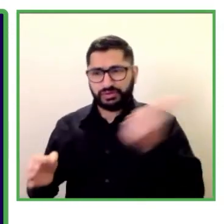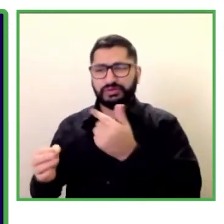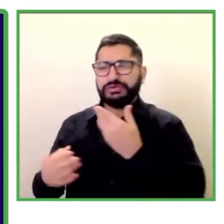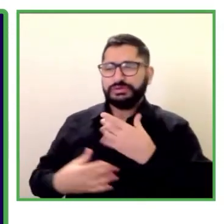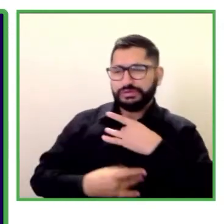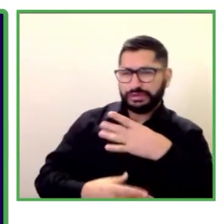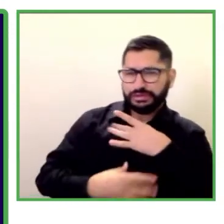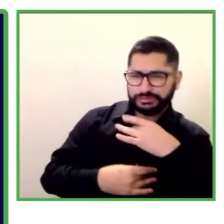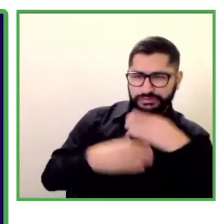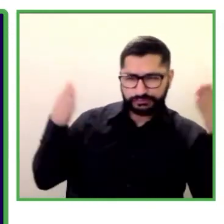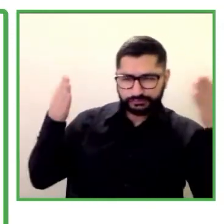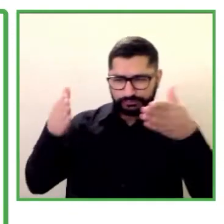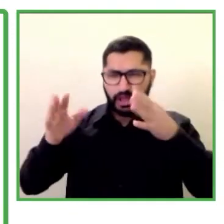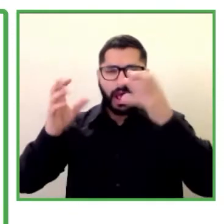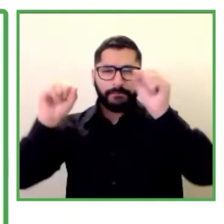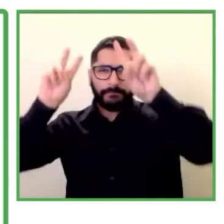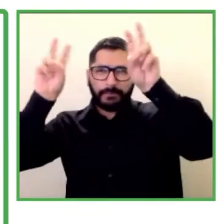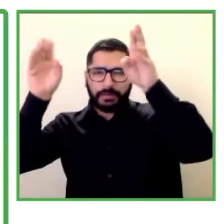ponentes, muy buenos temas.